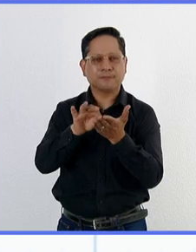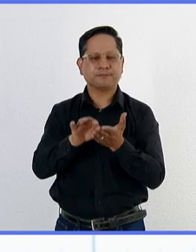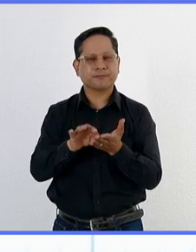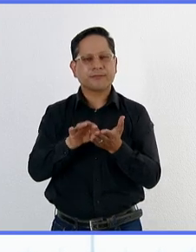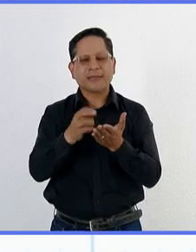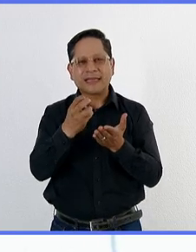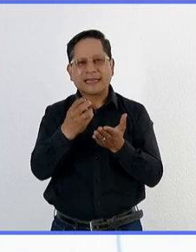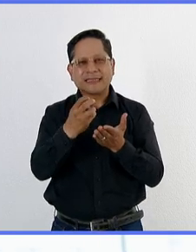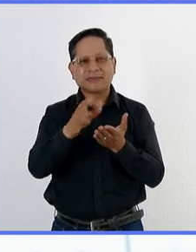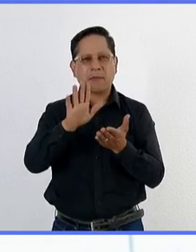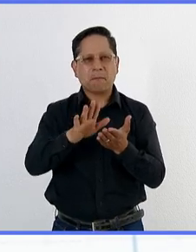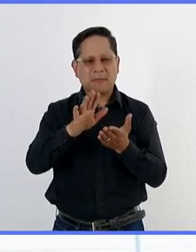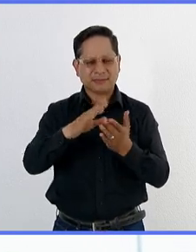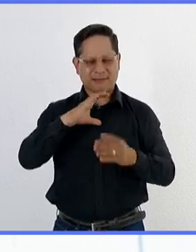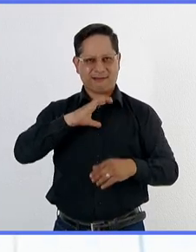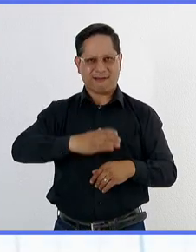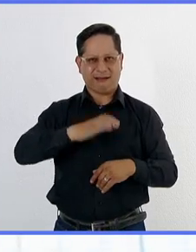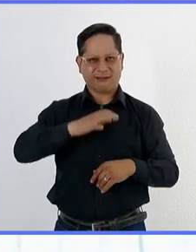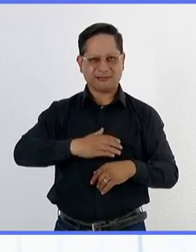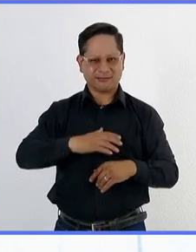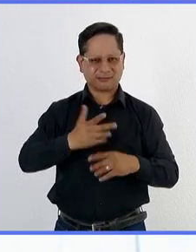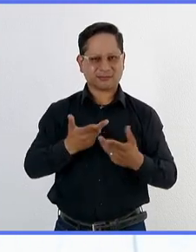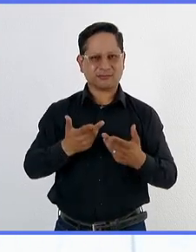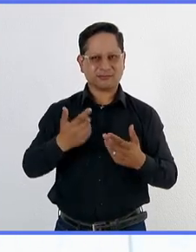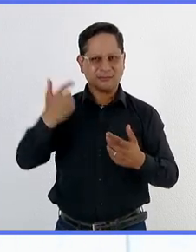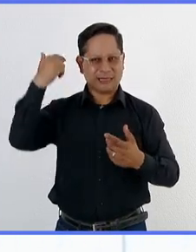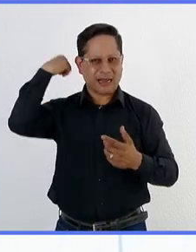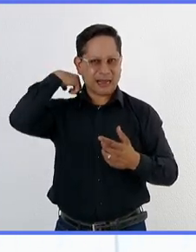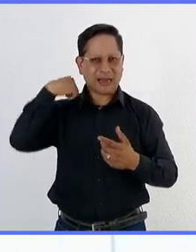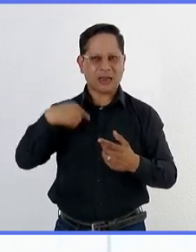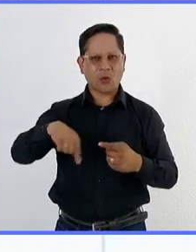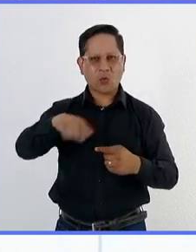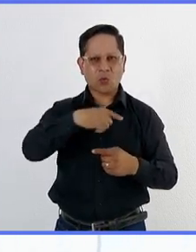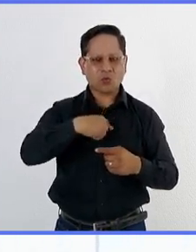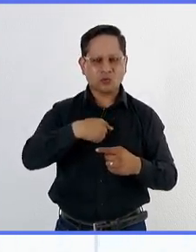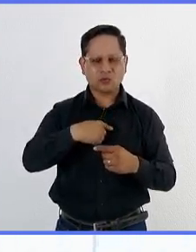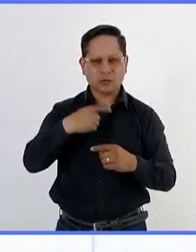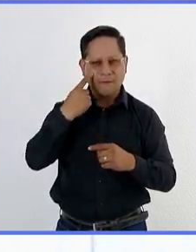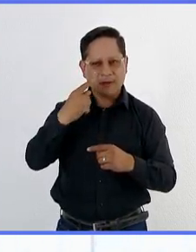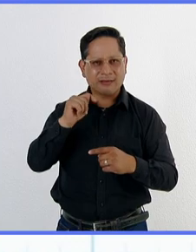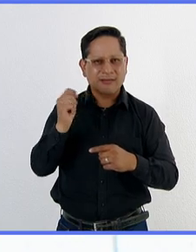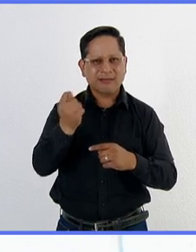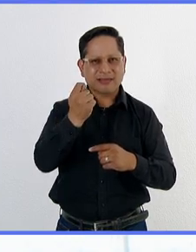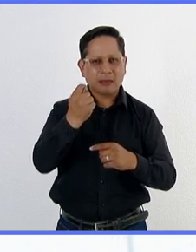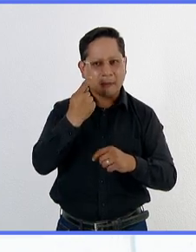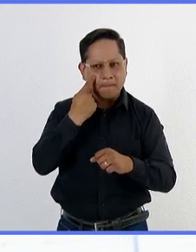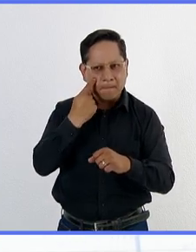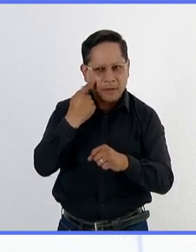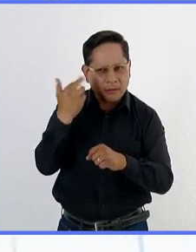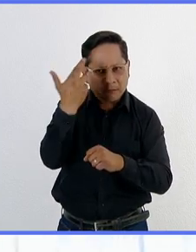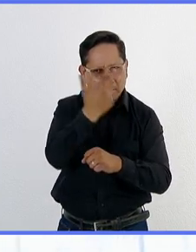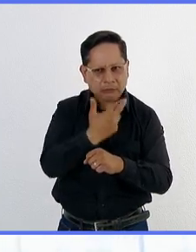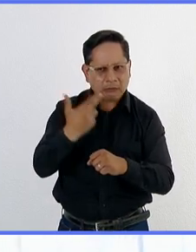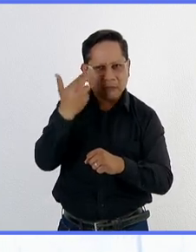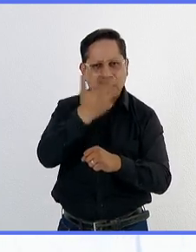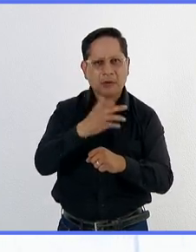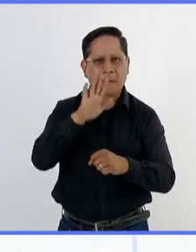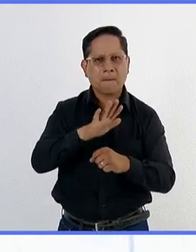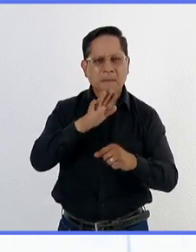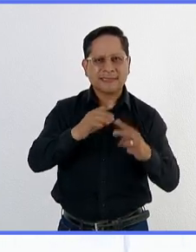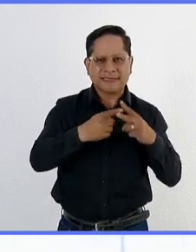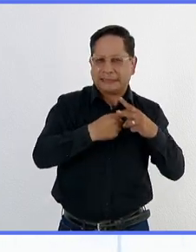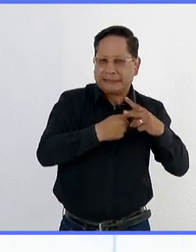digamos, generadoras de cáncer de pulmón. Esta técnica ofrece ese diagnóstico. Podemos evaluarlo en etapas